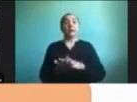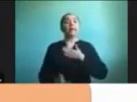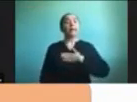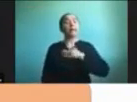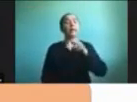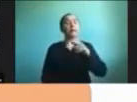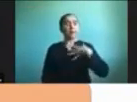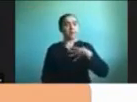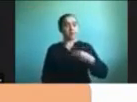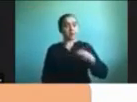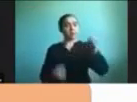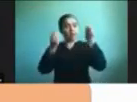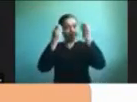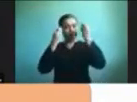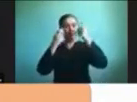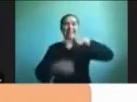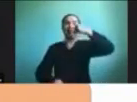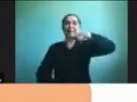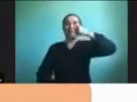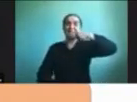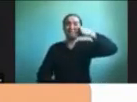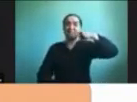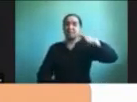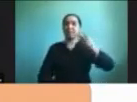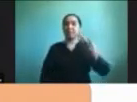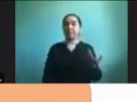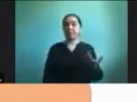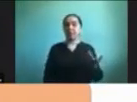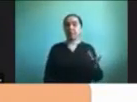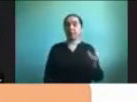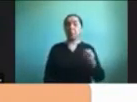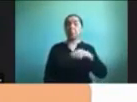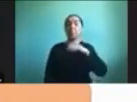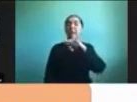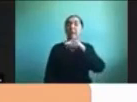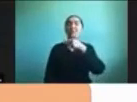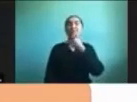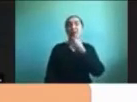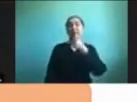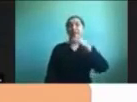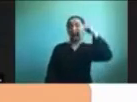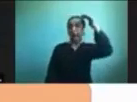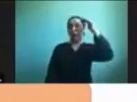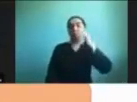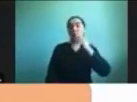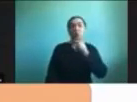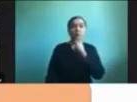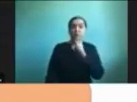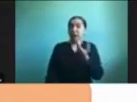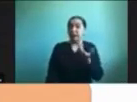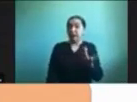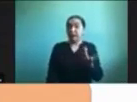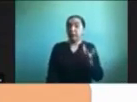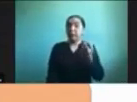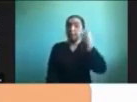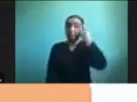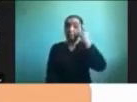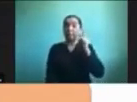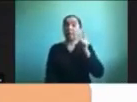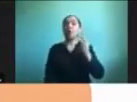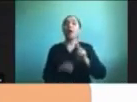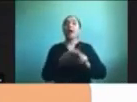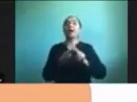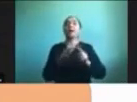dientes si se fijan es algo que para uno como adulto es muy simple y ¿cómo es que se hace esto?